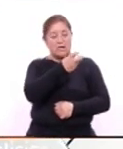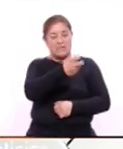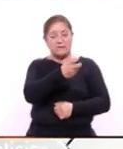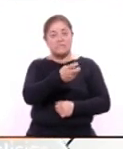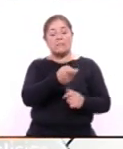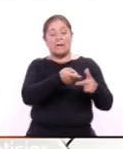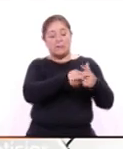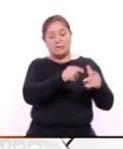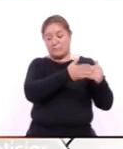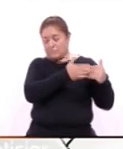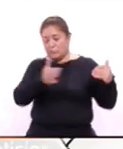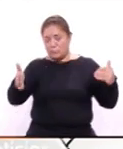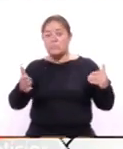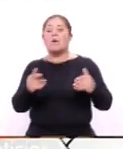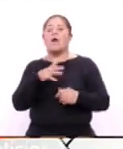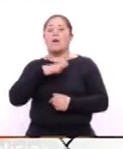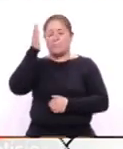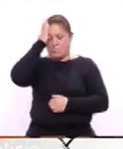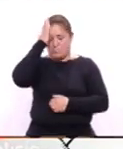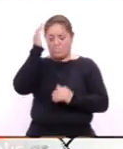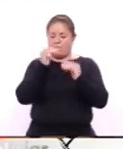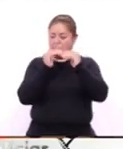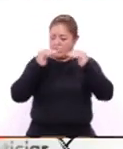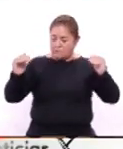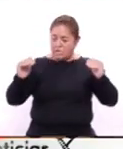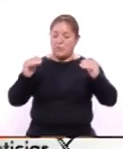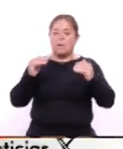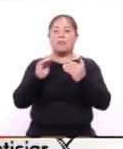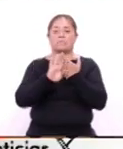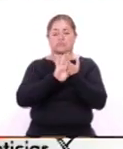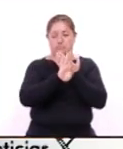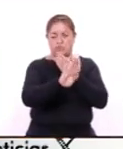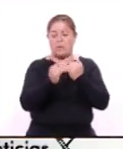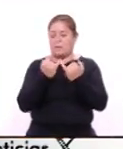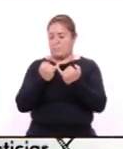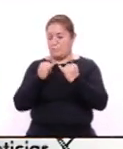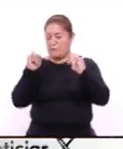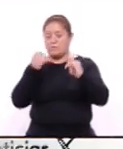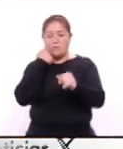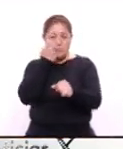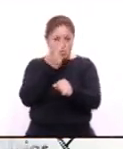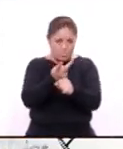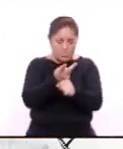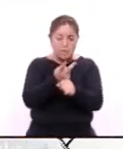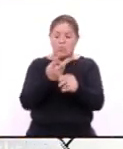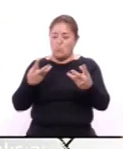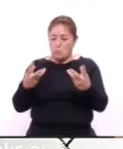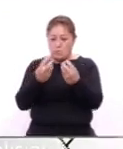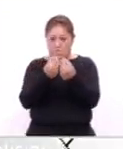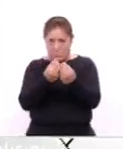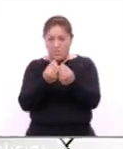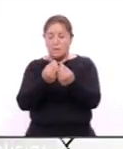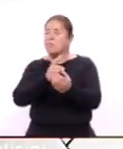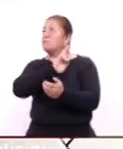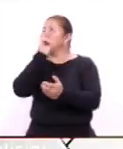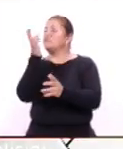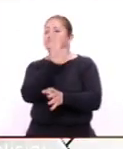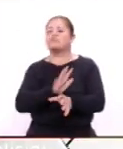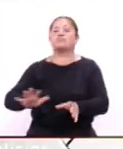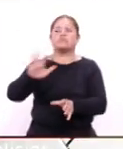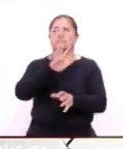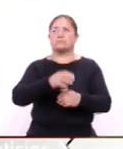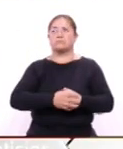mantiene los principios de imparcialidad neutralidad independencia voluntariado unidad y universalidad